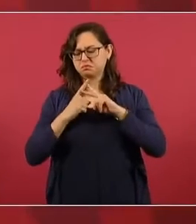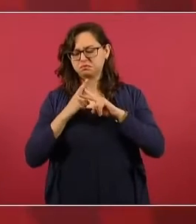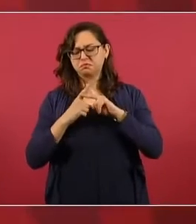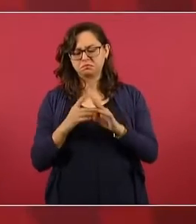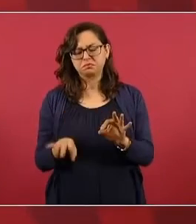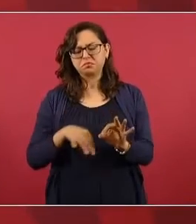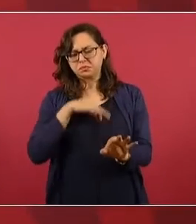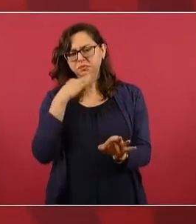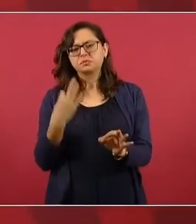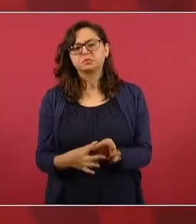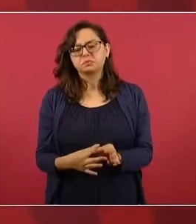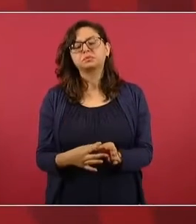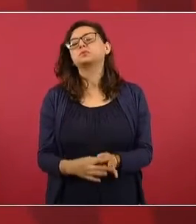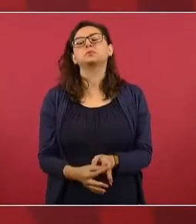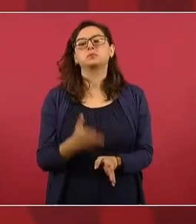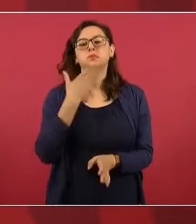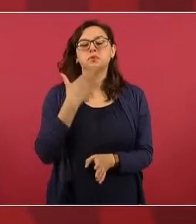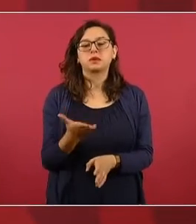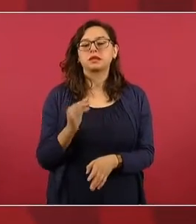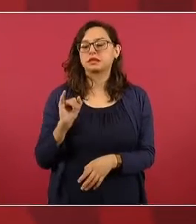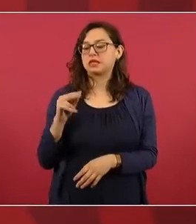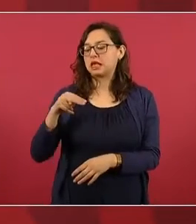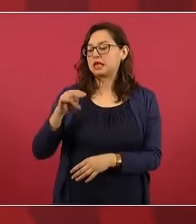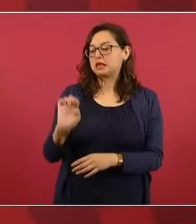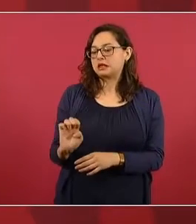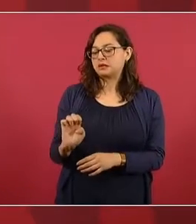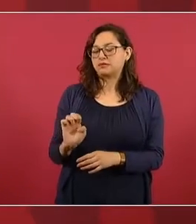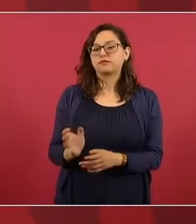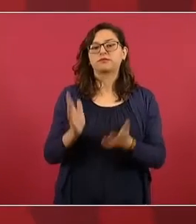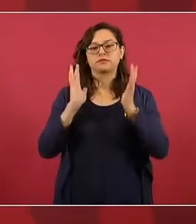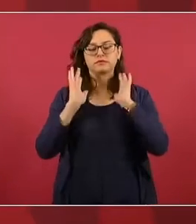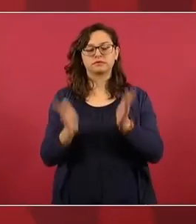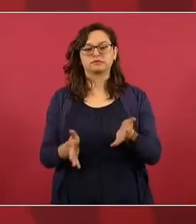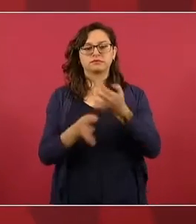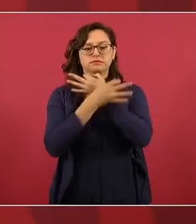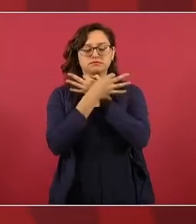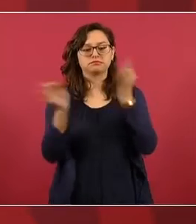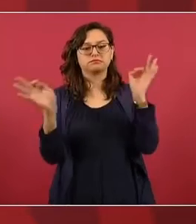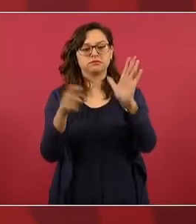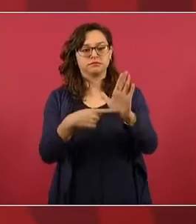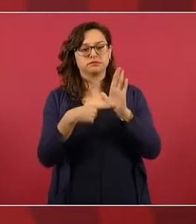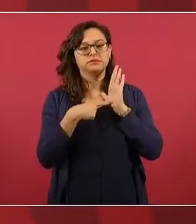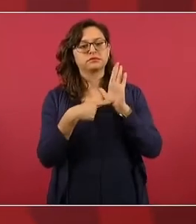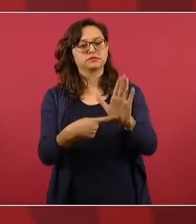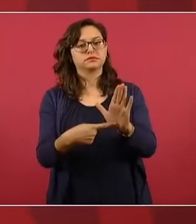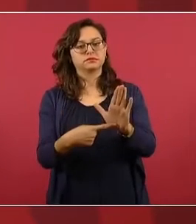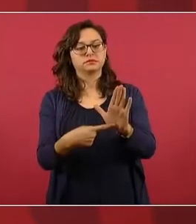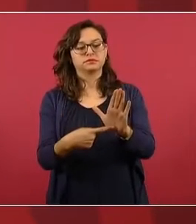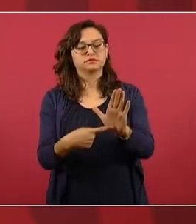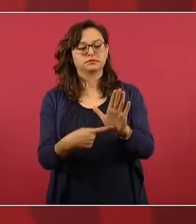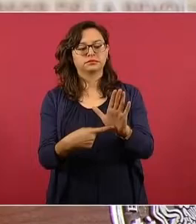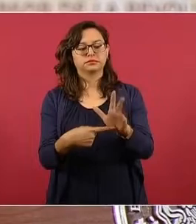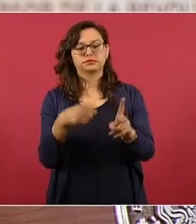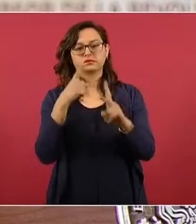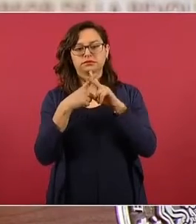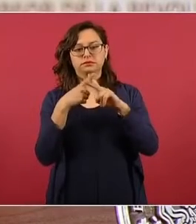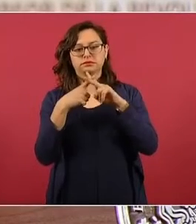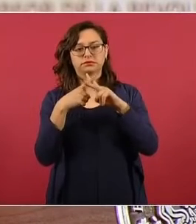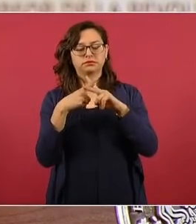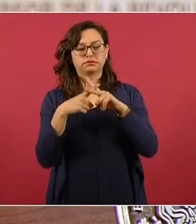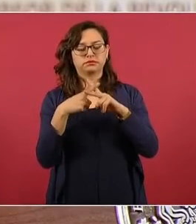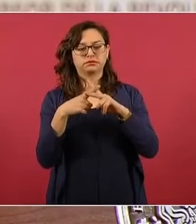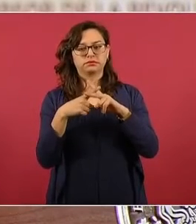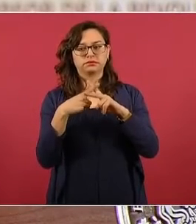ha dado a conocer el conteo